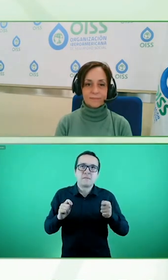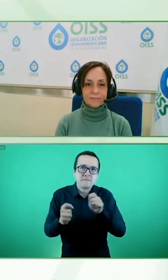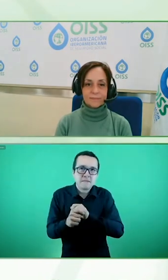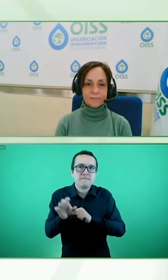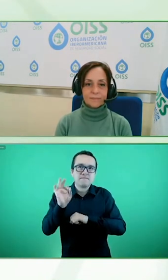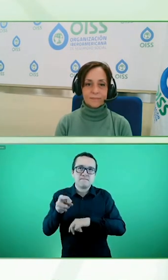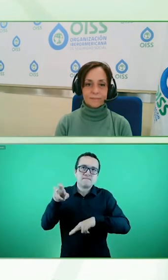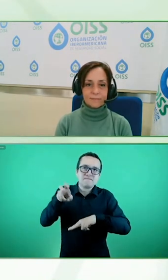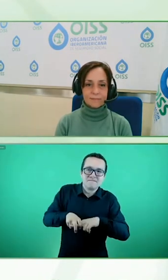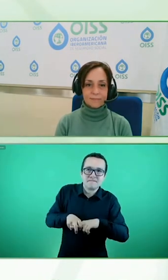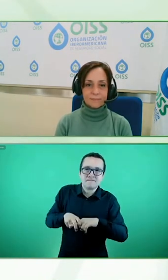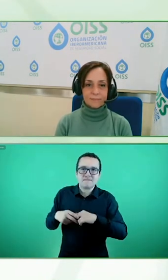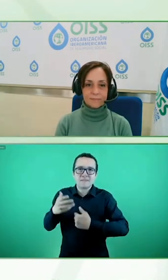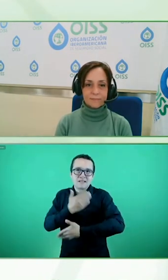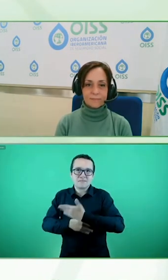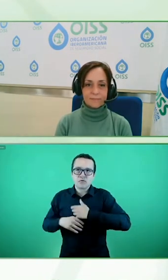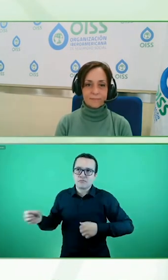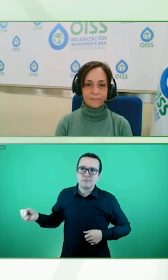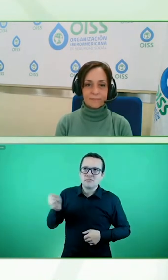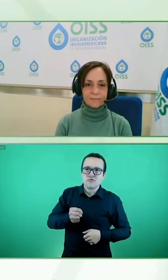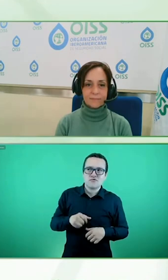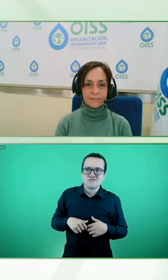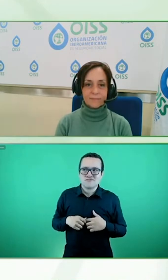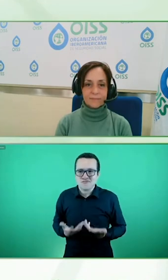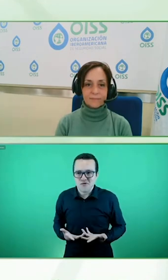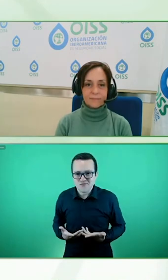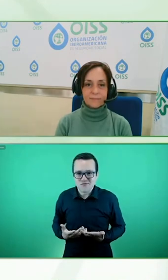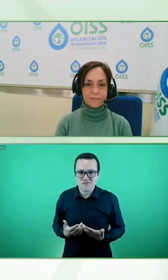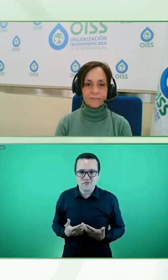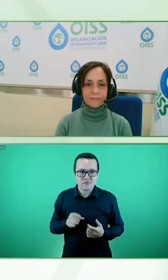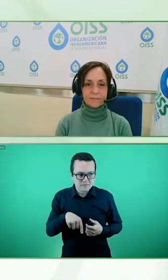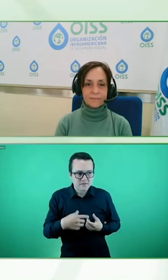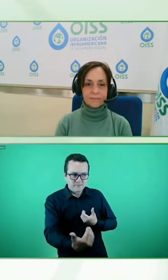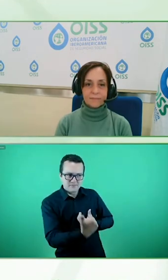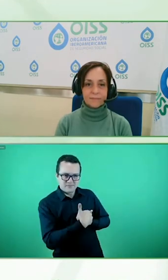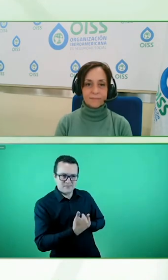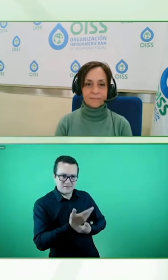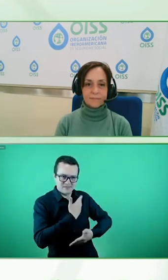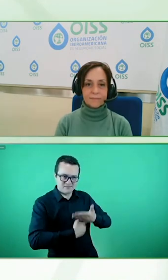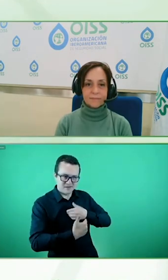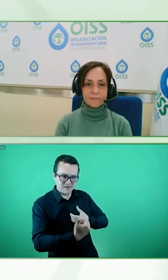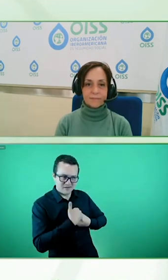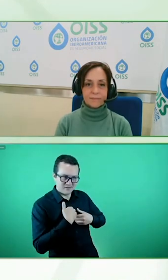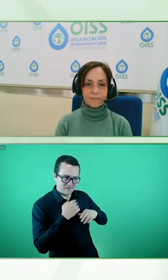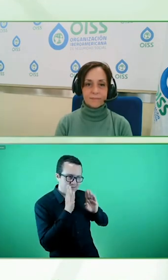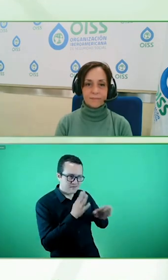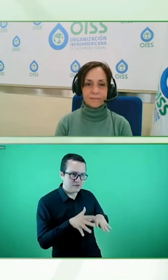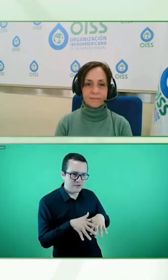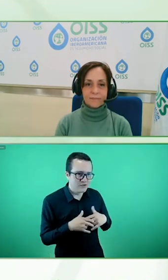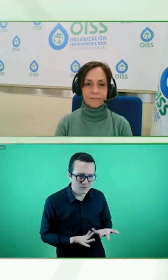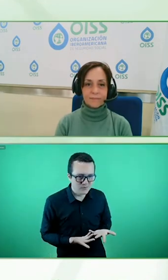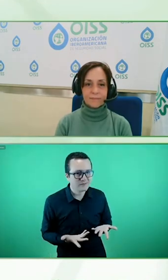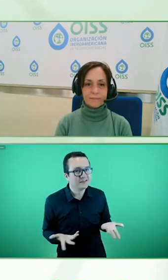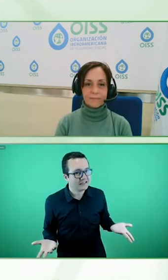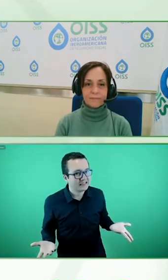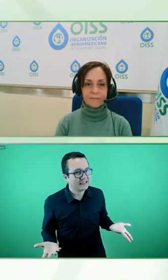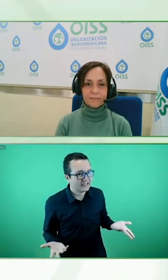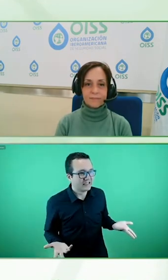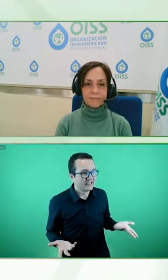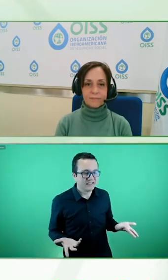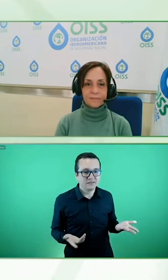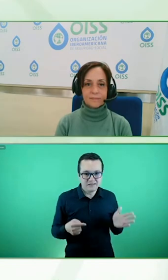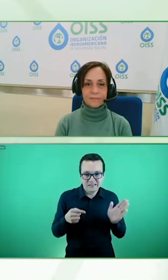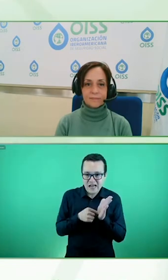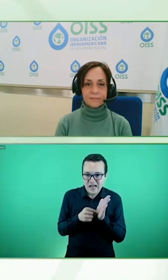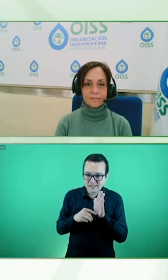cuenta que una persona puede ser tu cliente eso es irlo trabajando progresivamente y conseguir entrar en la agenda conseguir entrar en la agenda para que no solo seas formes